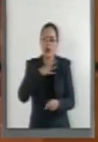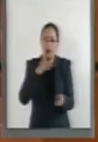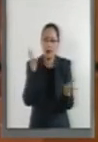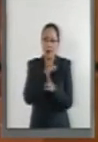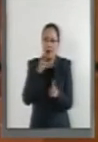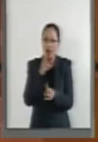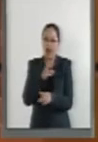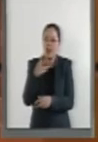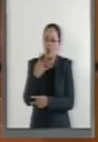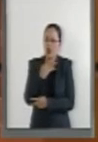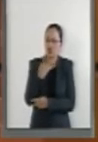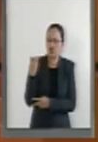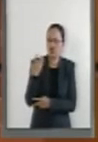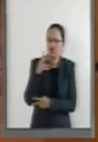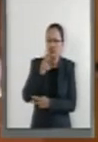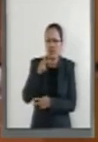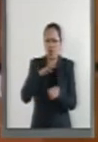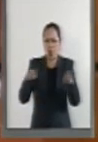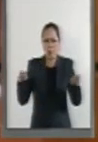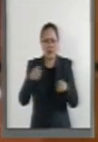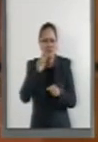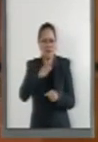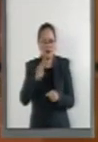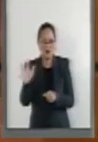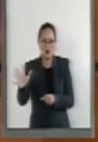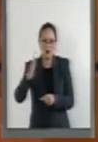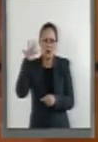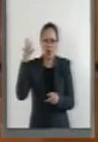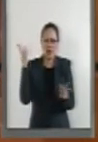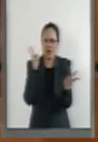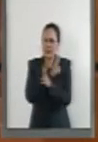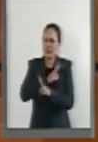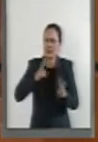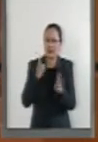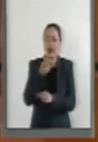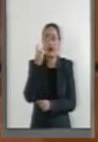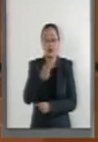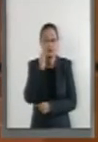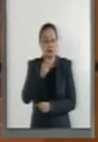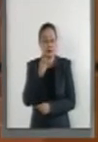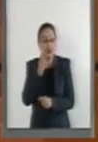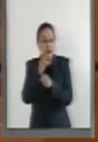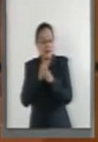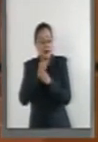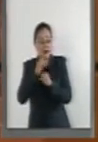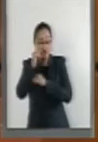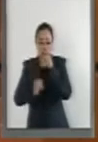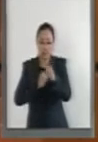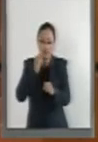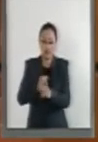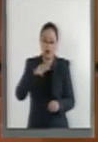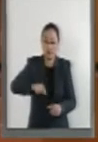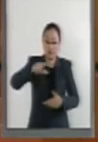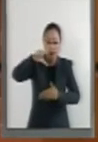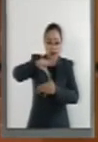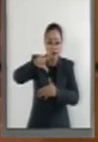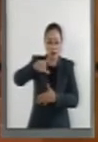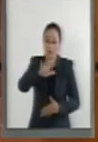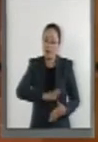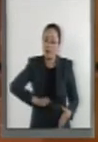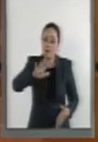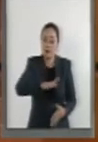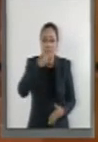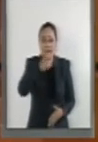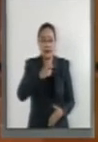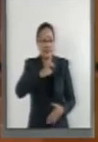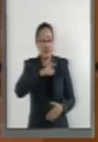hasta de 400 kilómetros por hora. De acuerdo con estudios internacionales, Latinoamérica en sí es la